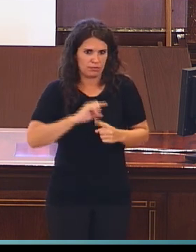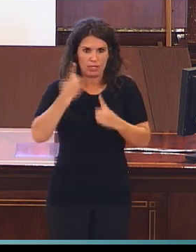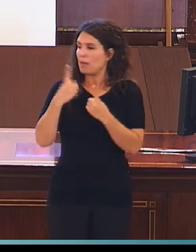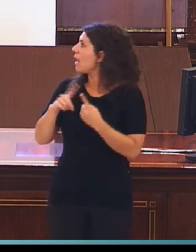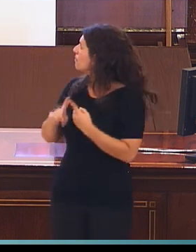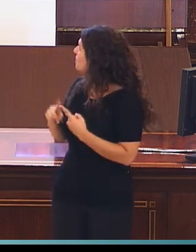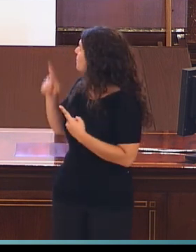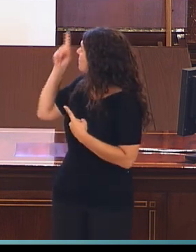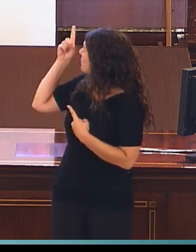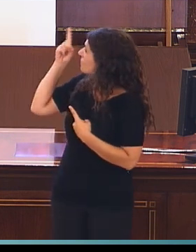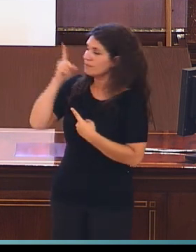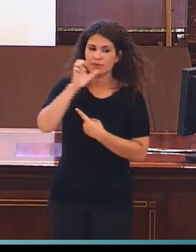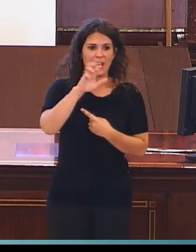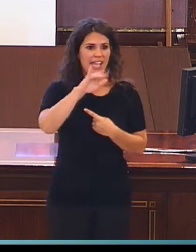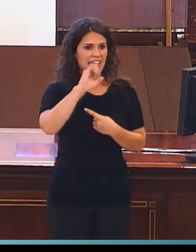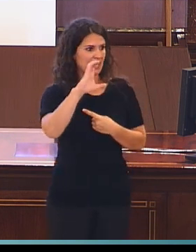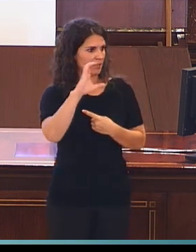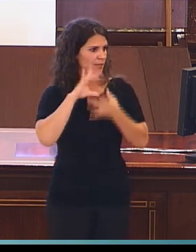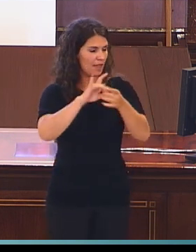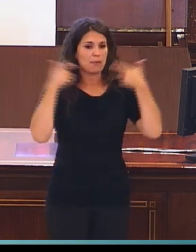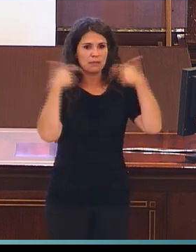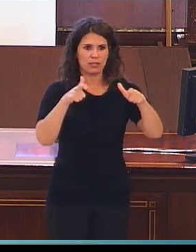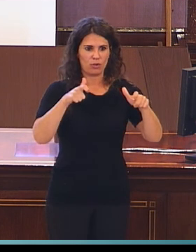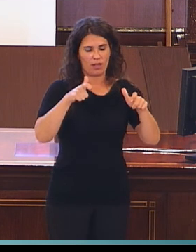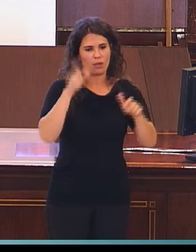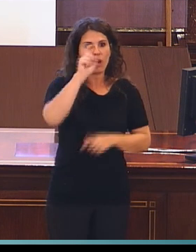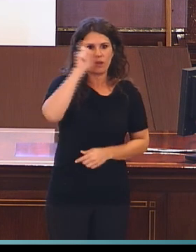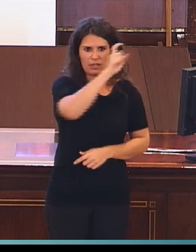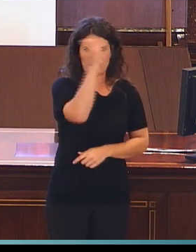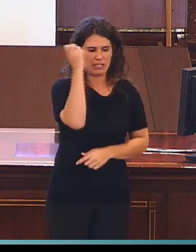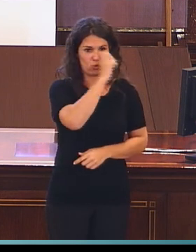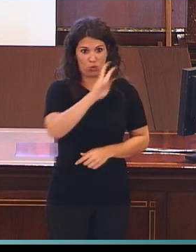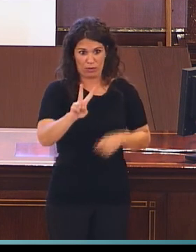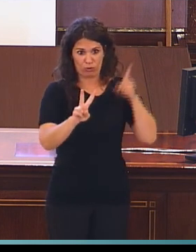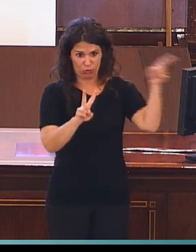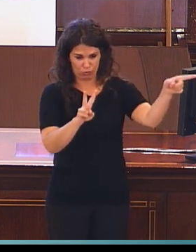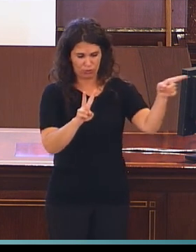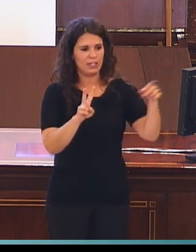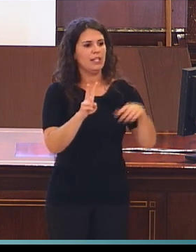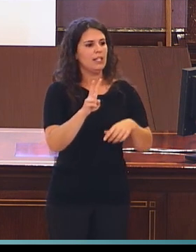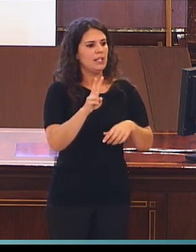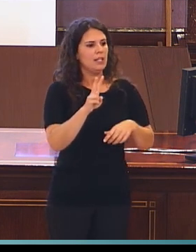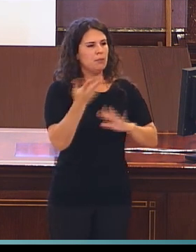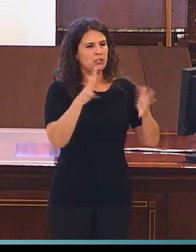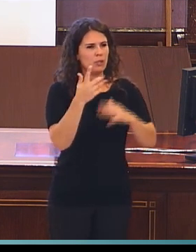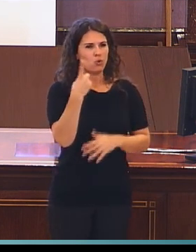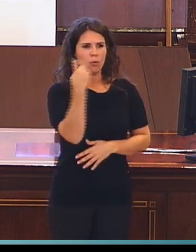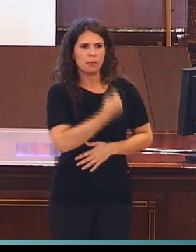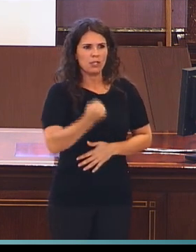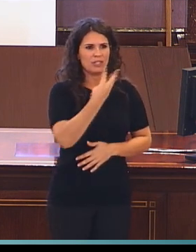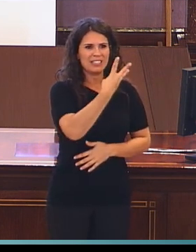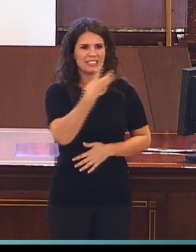es una base de datos del Departamento de Educación de Estados Unidos. En la que se tienen acceso a un millón trescientos mil